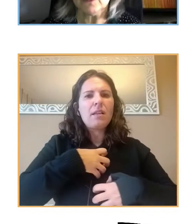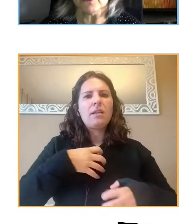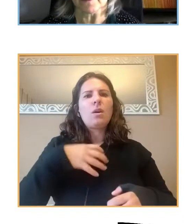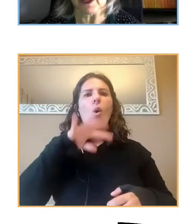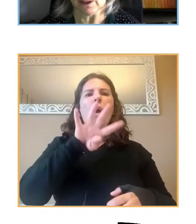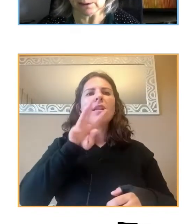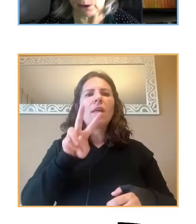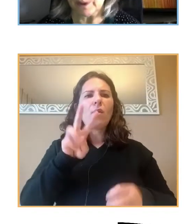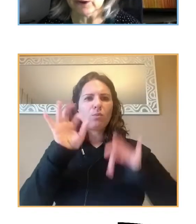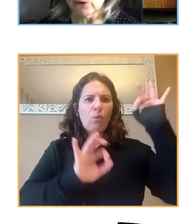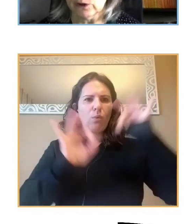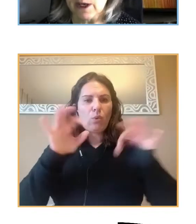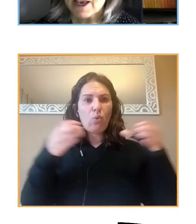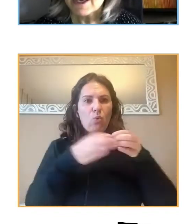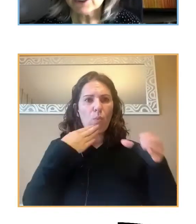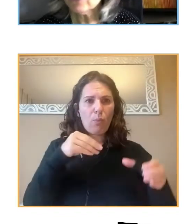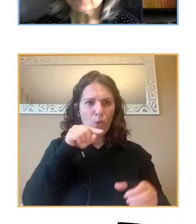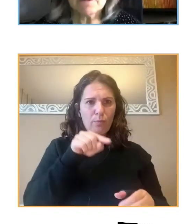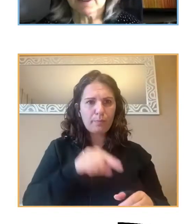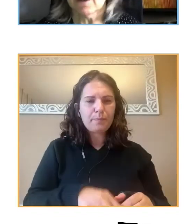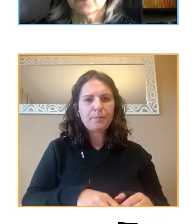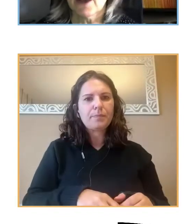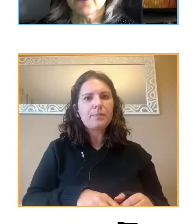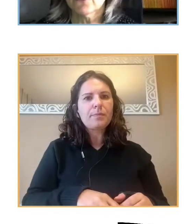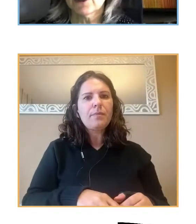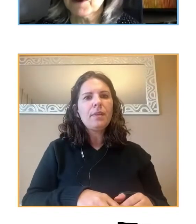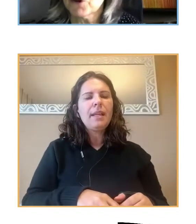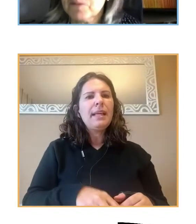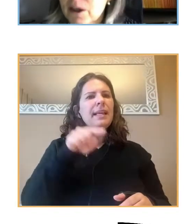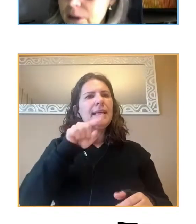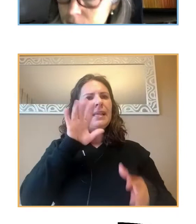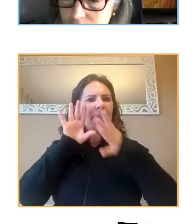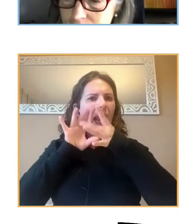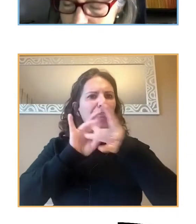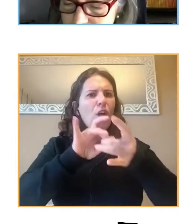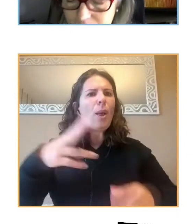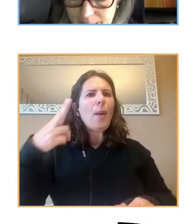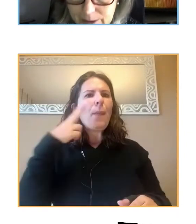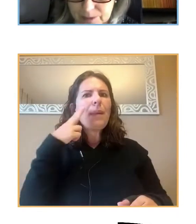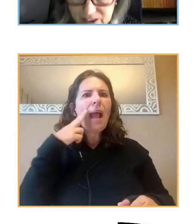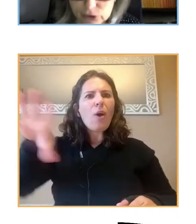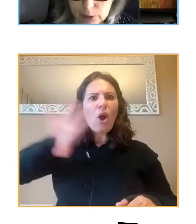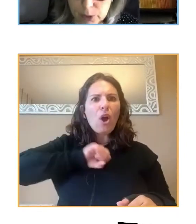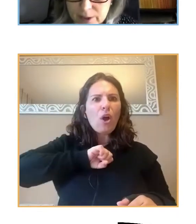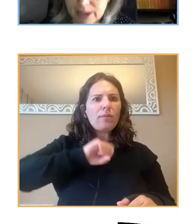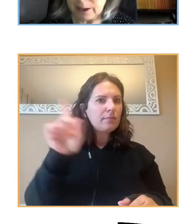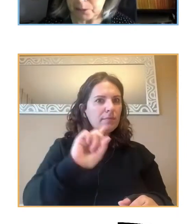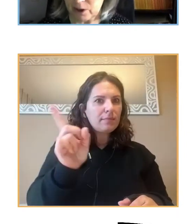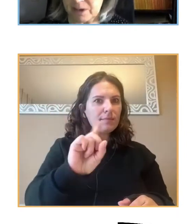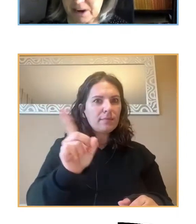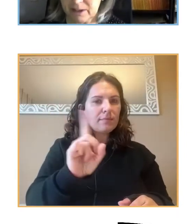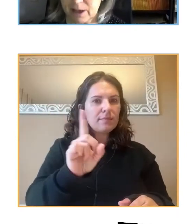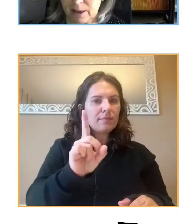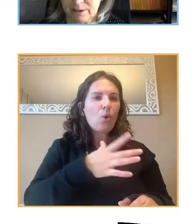este grupo de juventud. Y no estaba relacionado con el mayor miedo de contraer la enfermedad, que esto se puede dar en